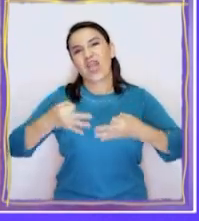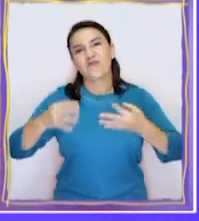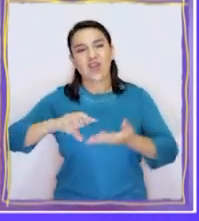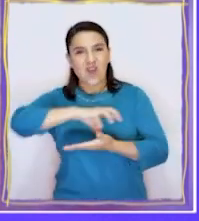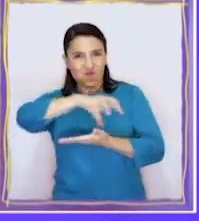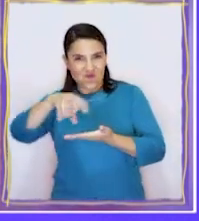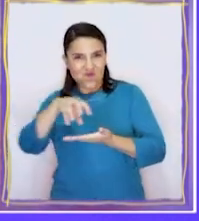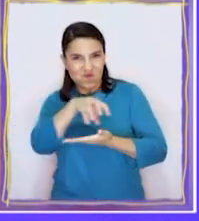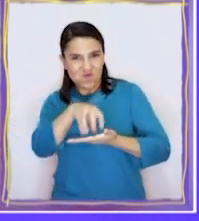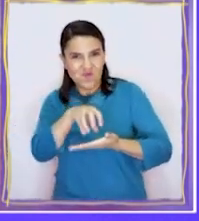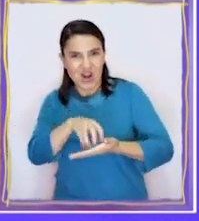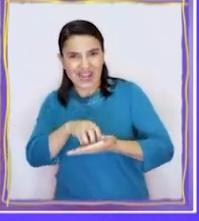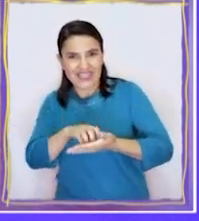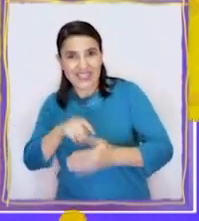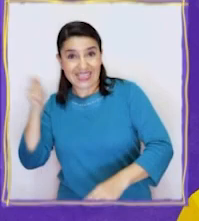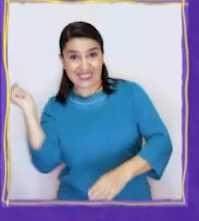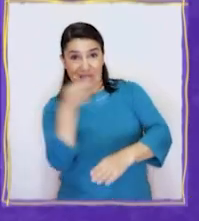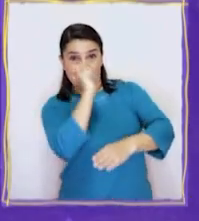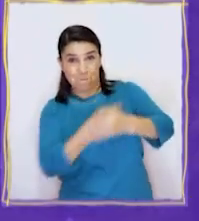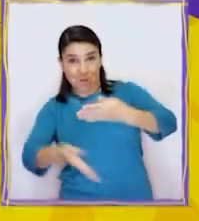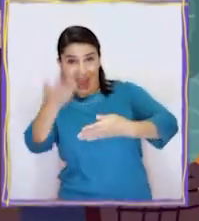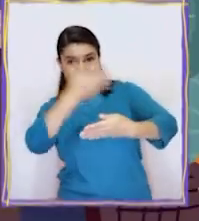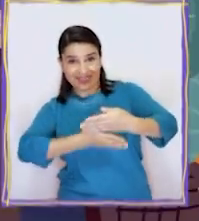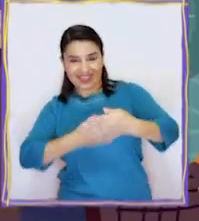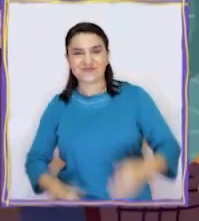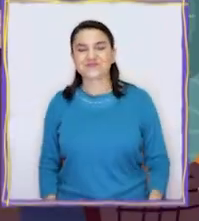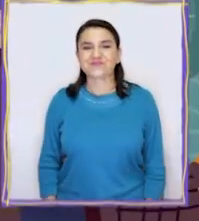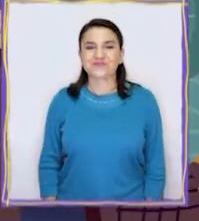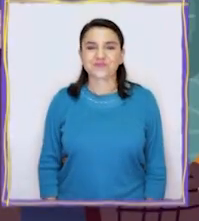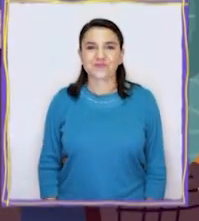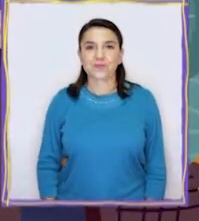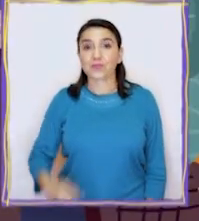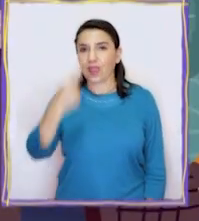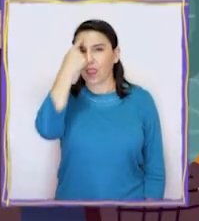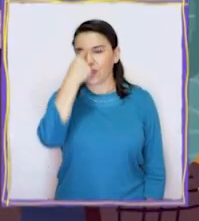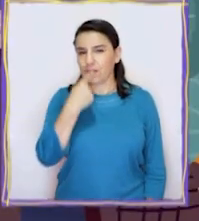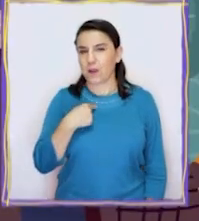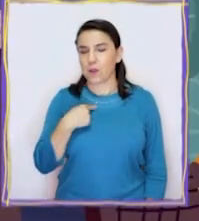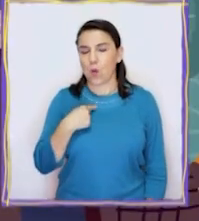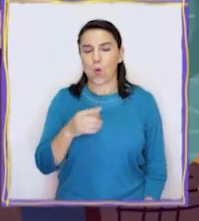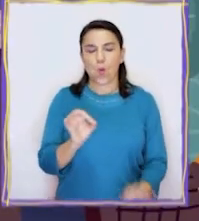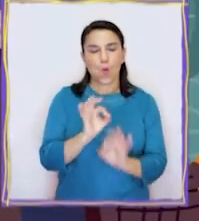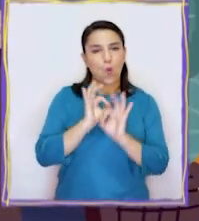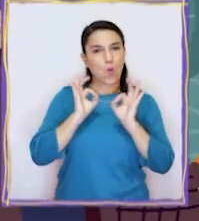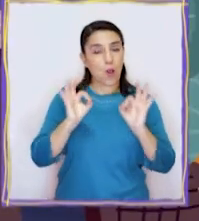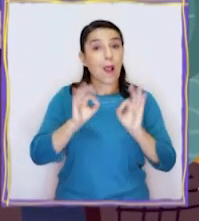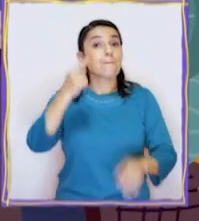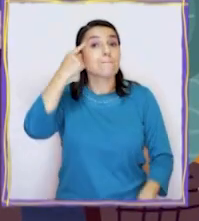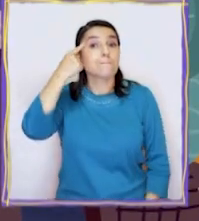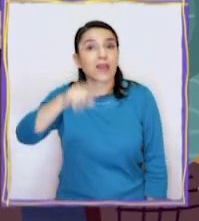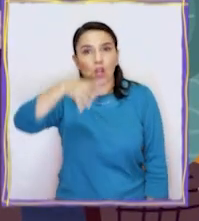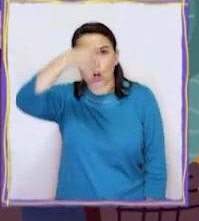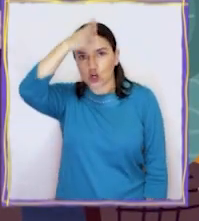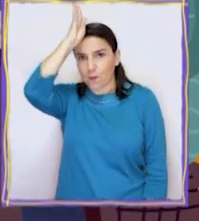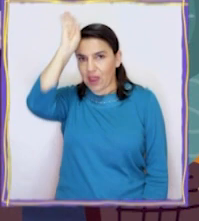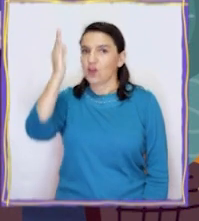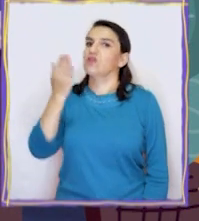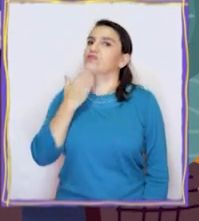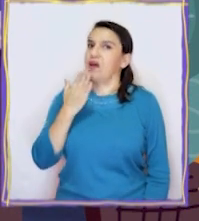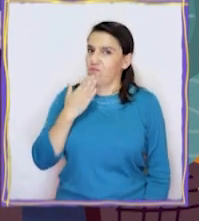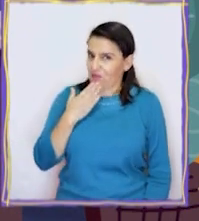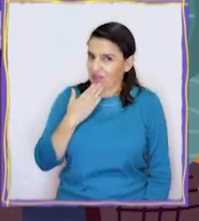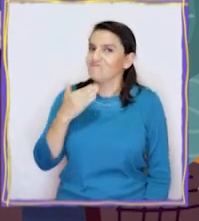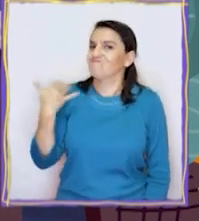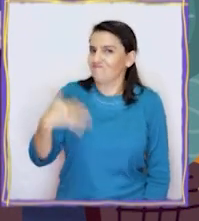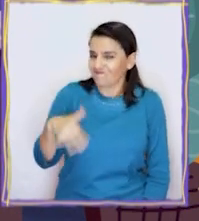Obviamente que la polis de Esparta. Los griegos eran geniales, pero los romanos también